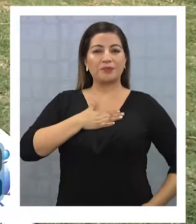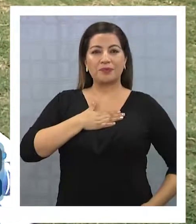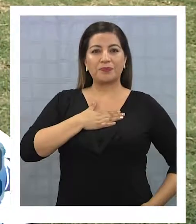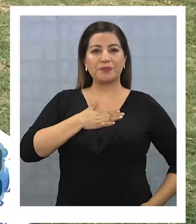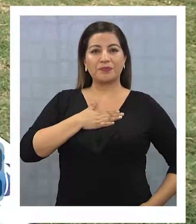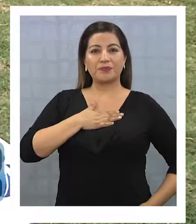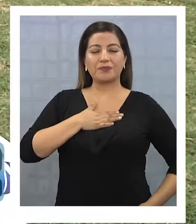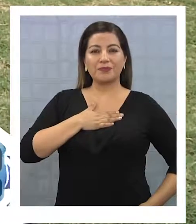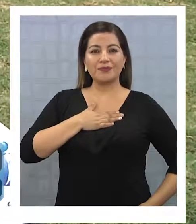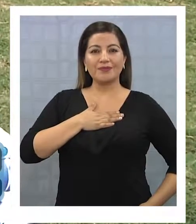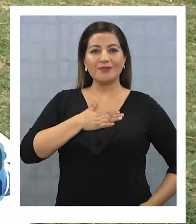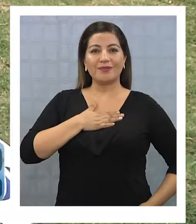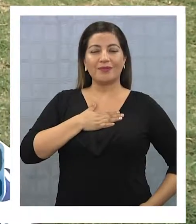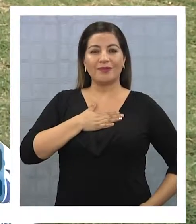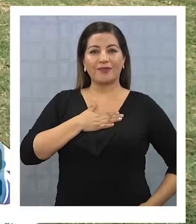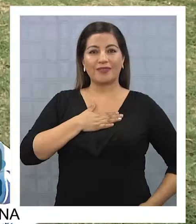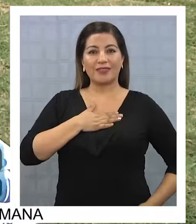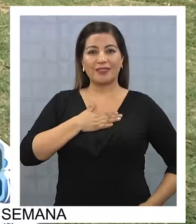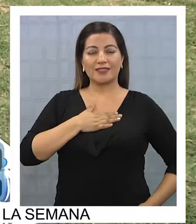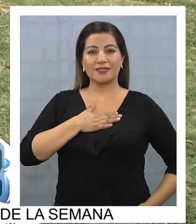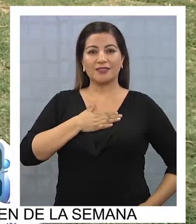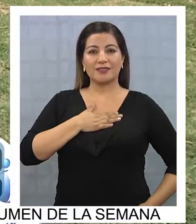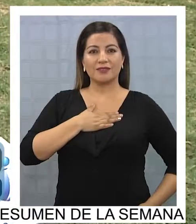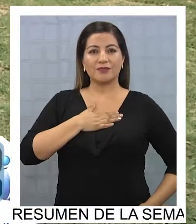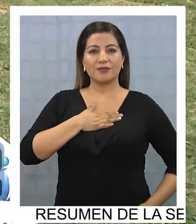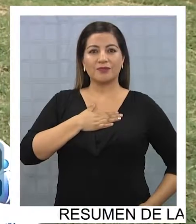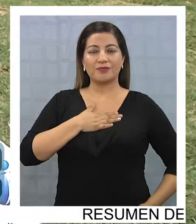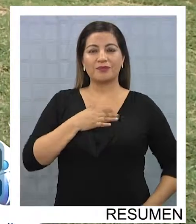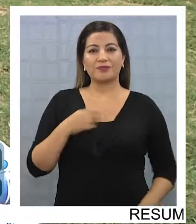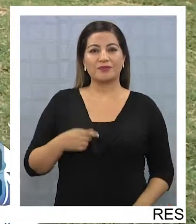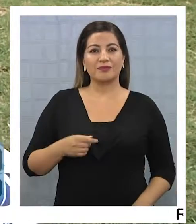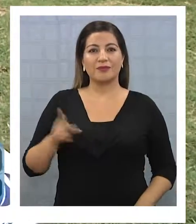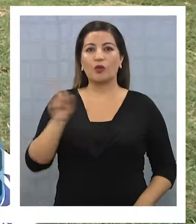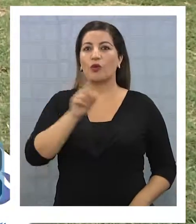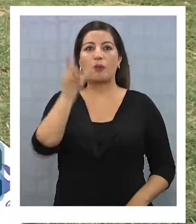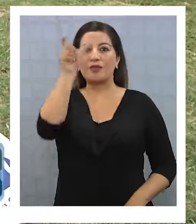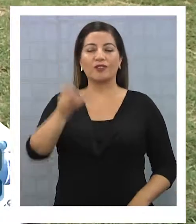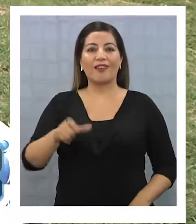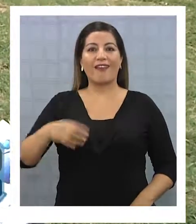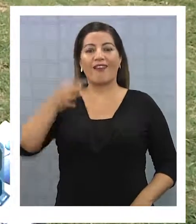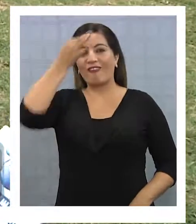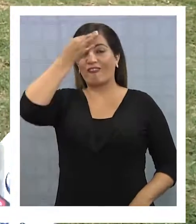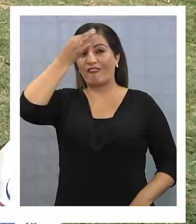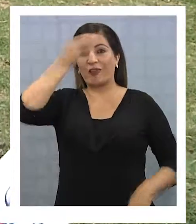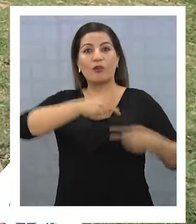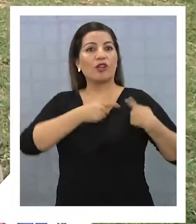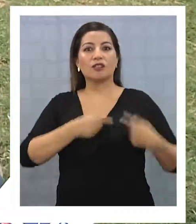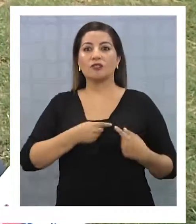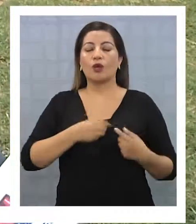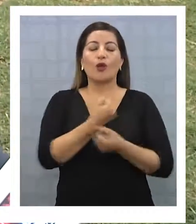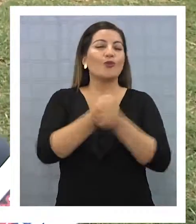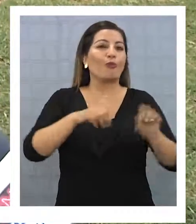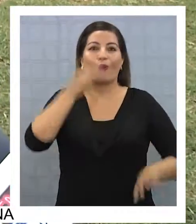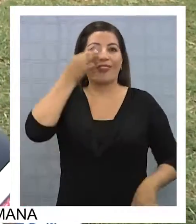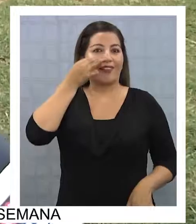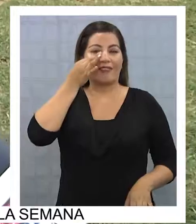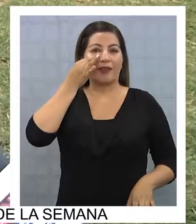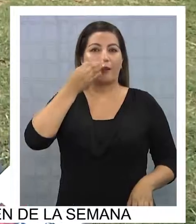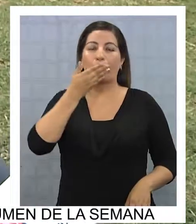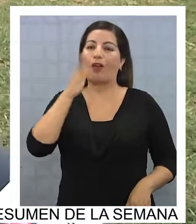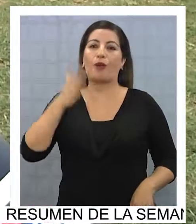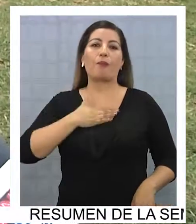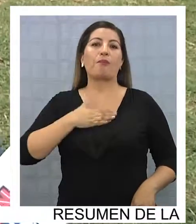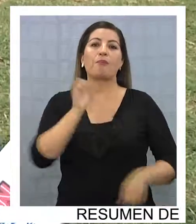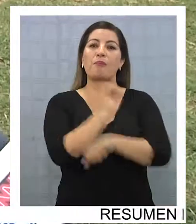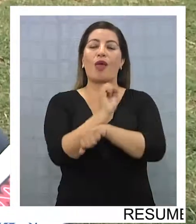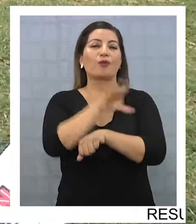para tener, no era para el cardíaco. ¿Lo pudo verlo? No pudo verlo. Me fui